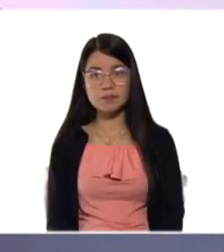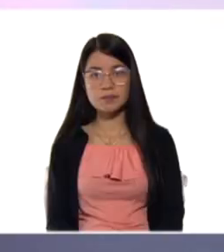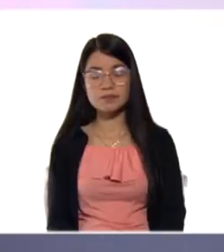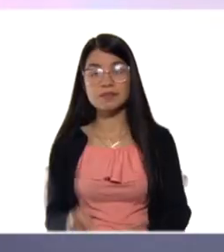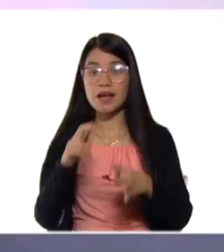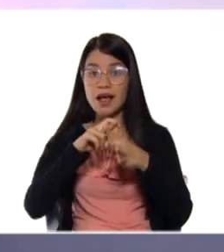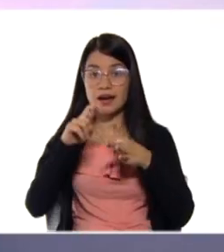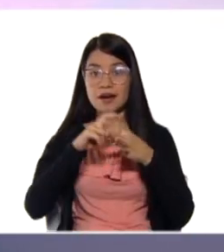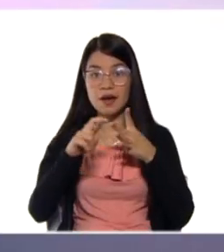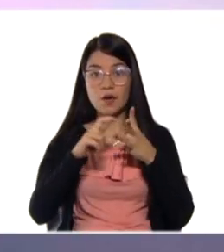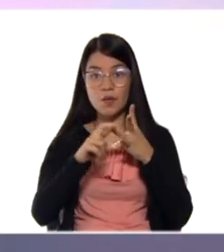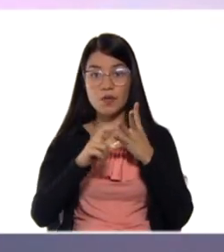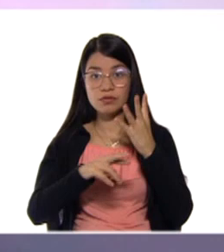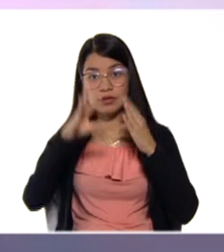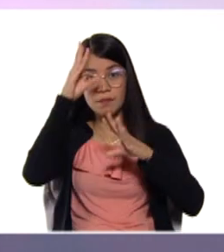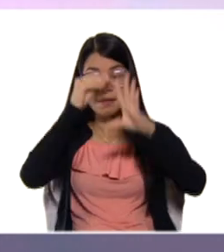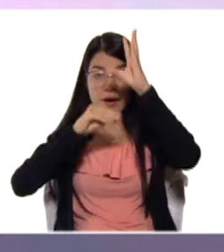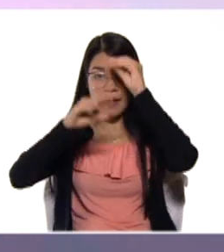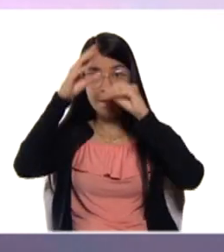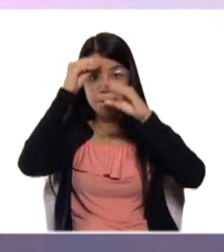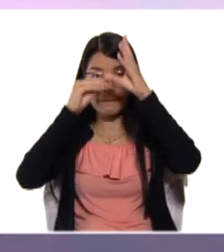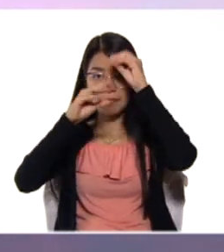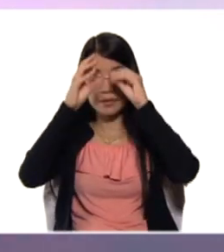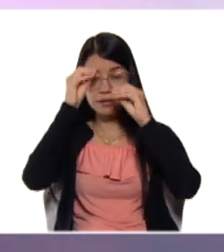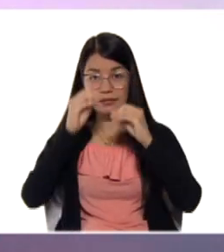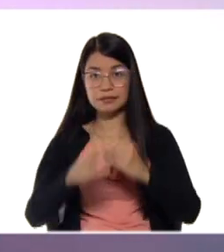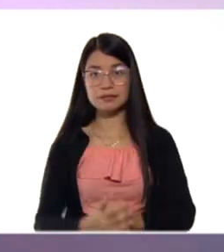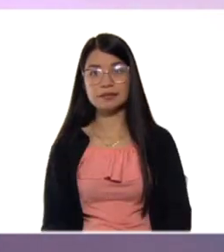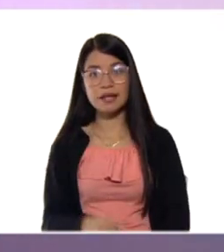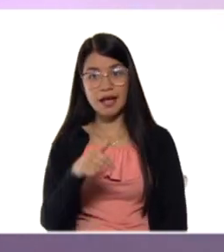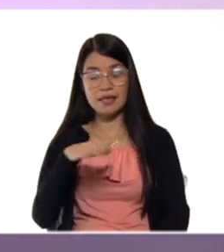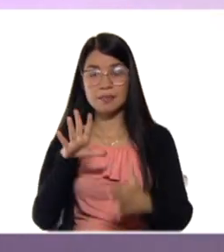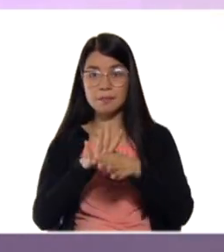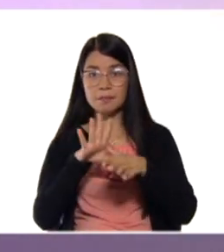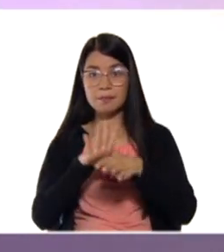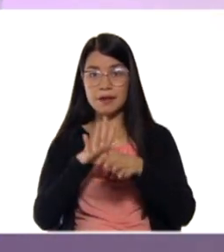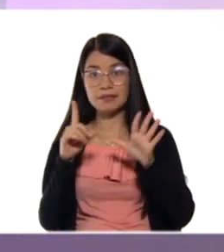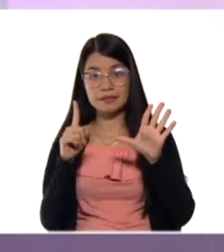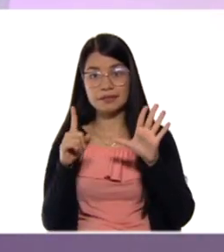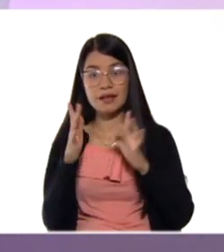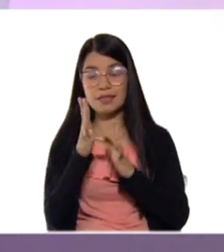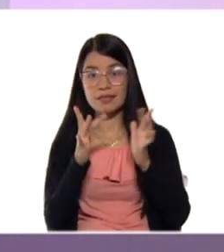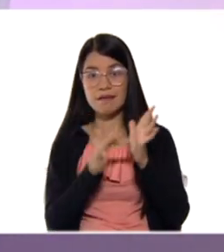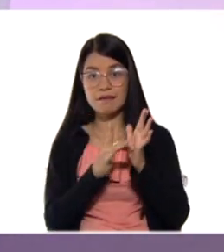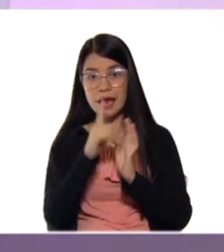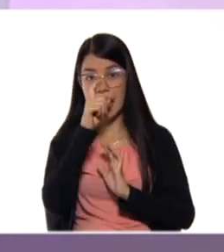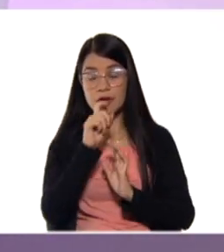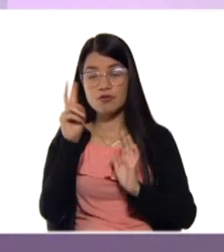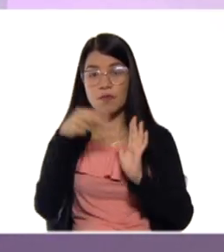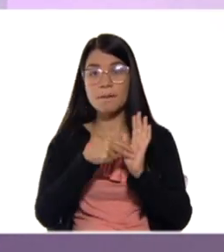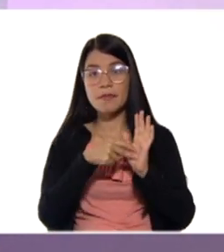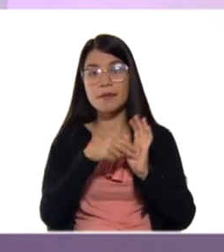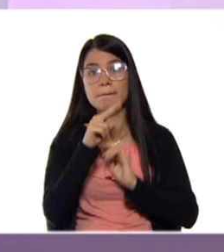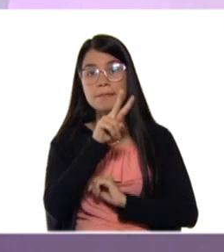Recursos para el aprendizaje que complementan este martes 6 de abril del año 2021. En donde siempre